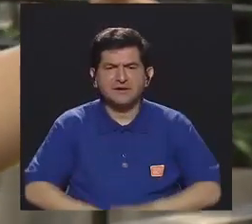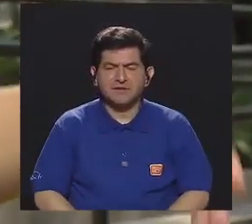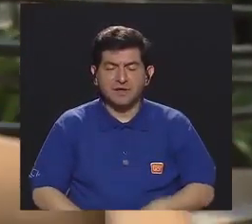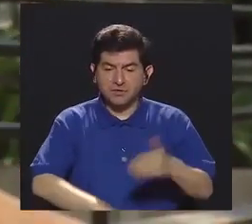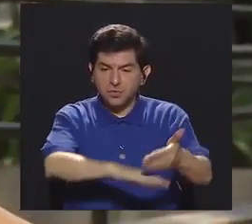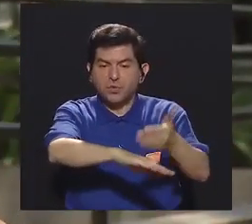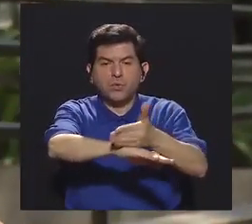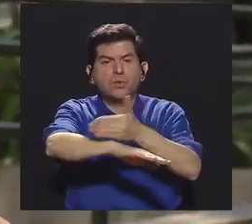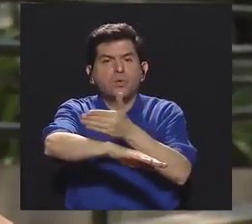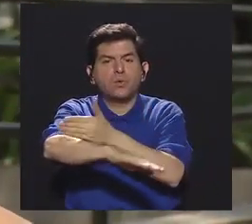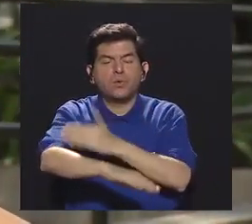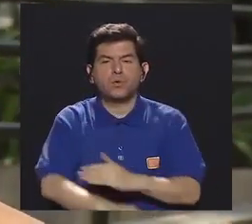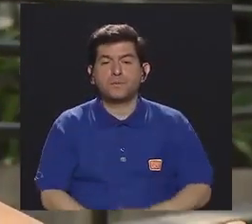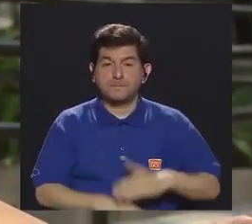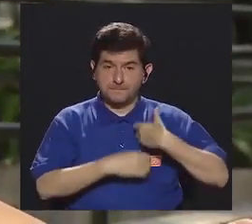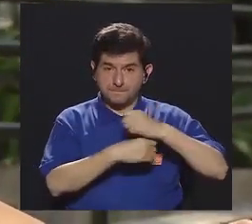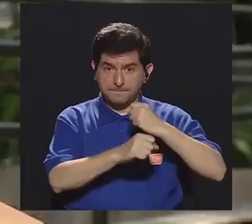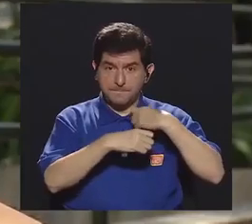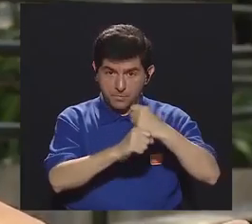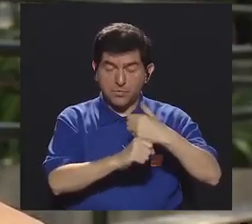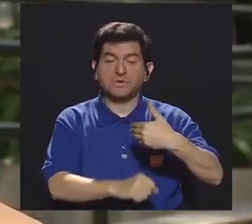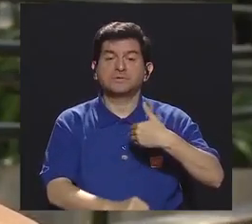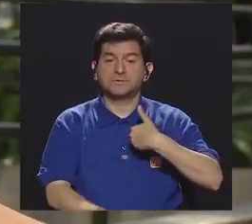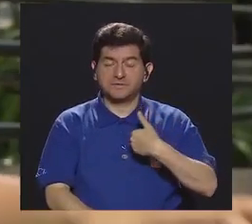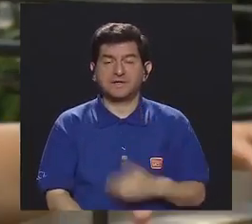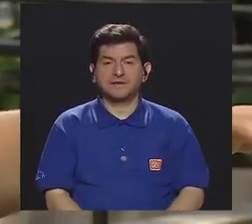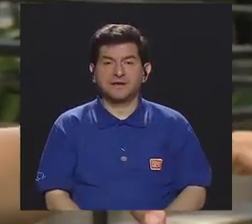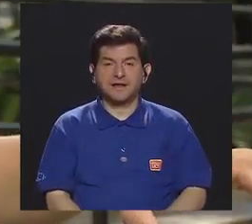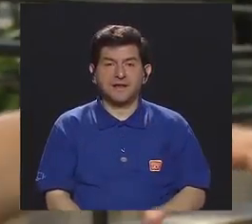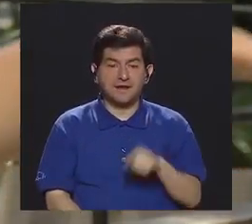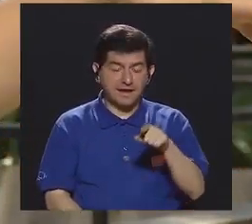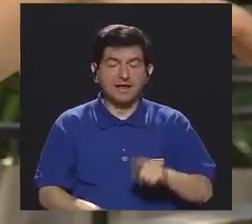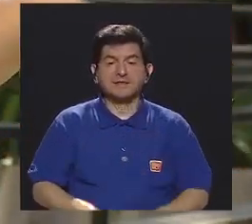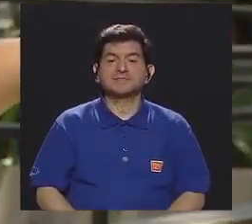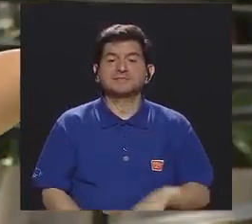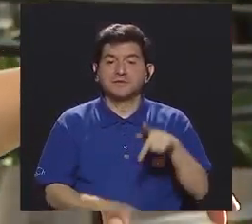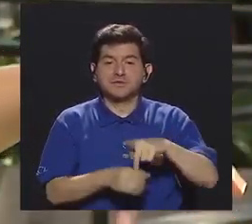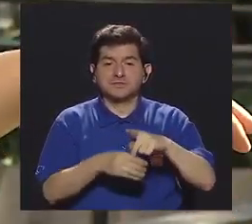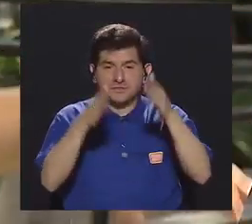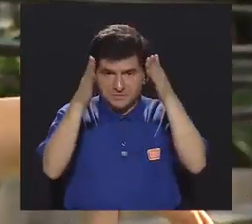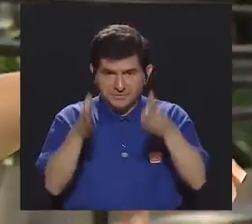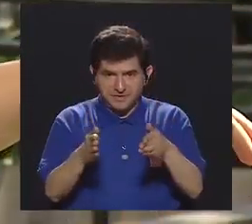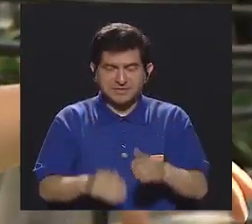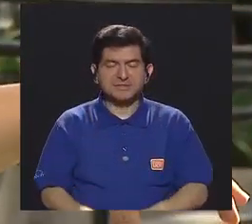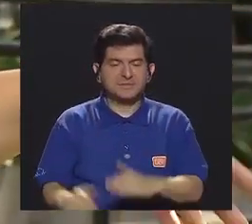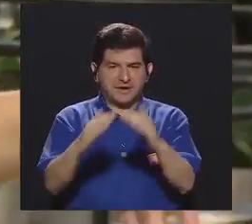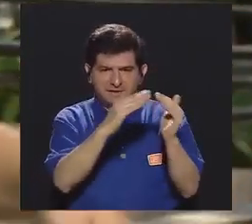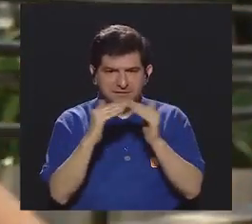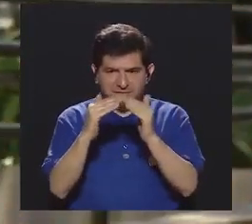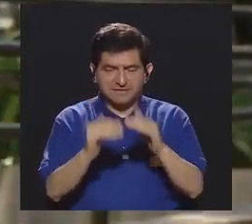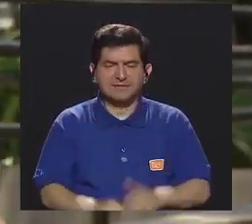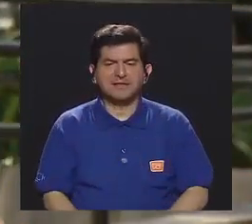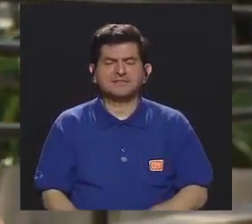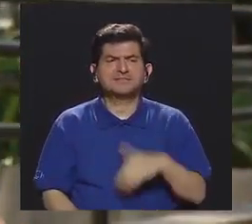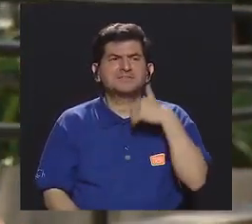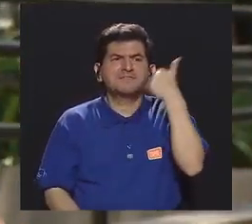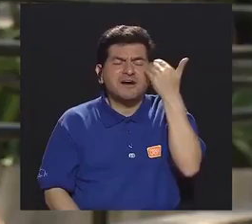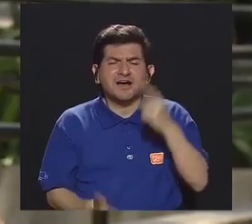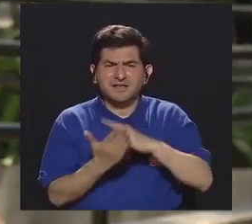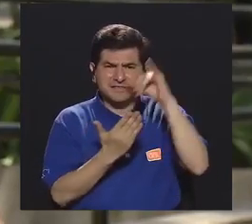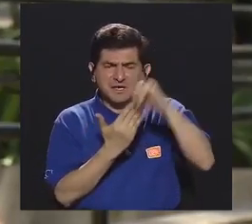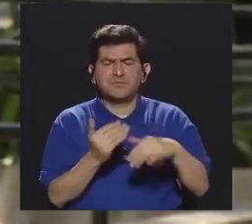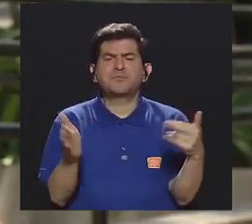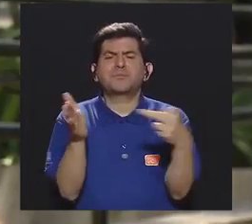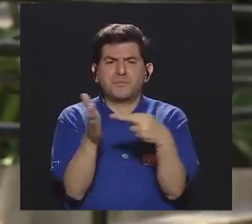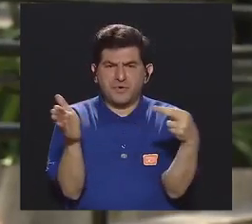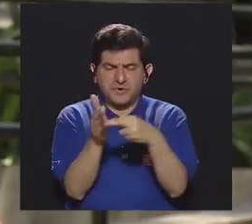cómo esto iba progresando. Entonces yo creo que si la municipalidad tuviera estos protagonistas propiamente en la comunidad, es un proyecto que fácilmente